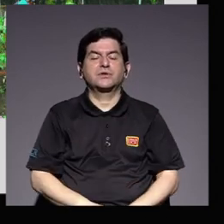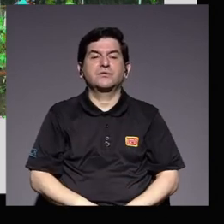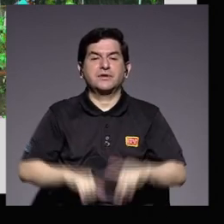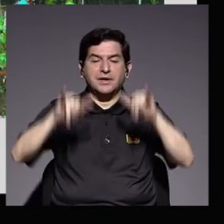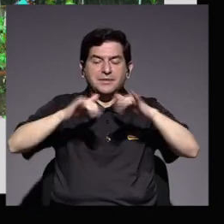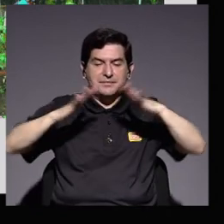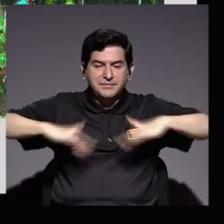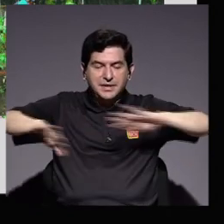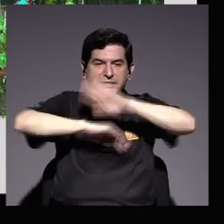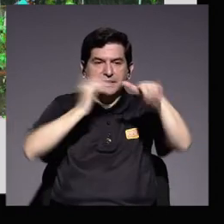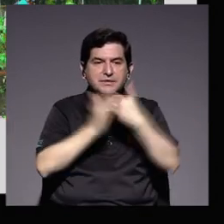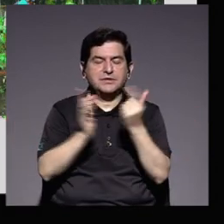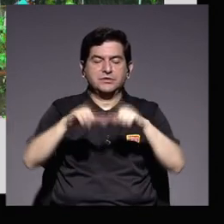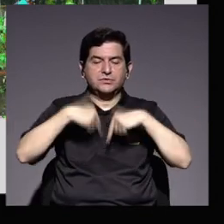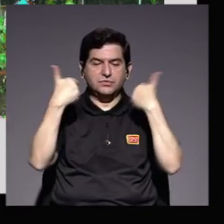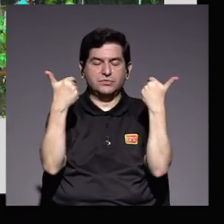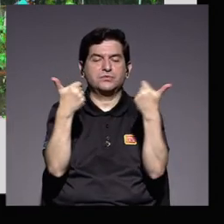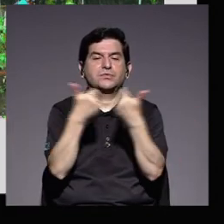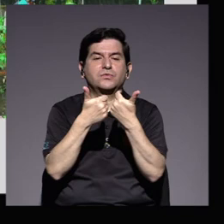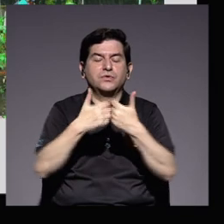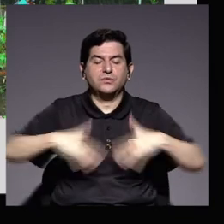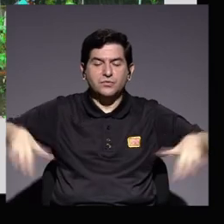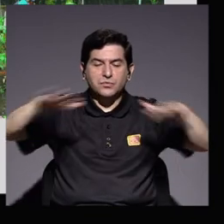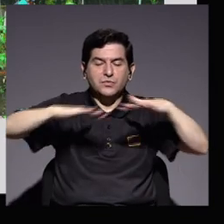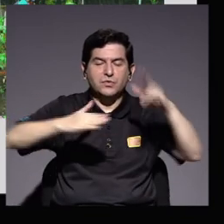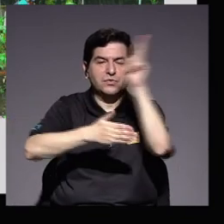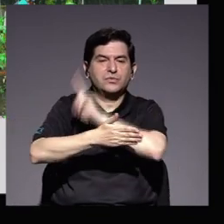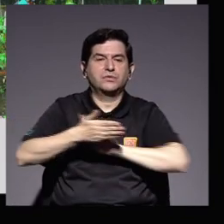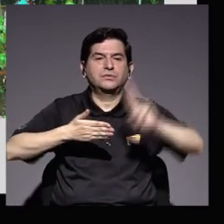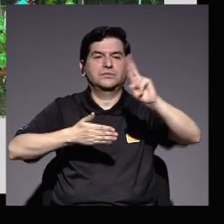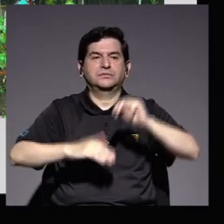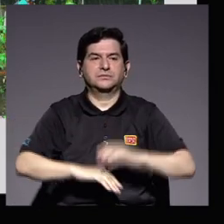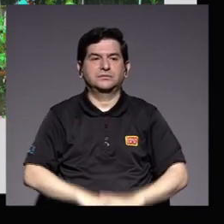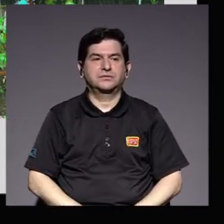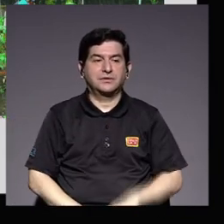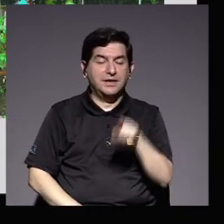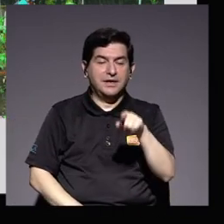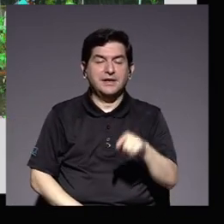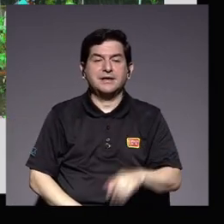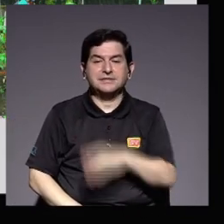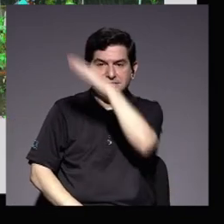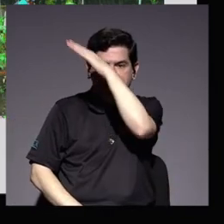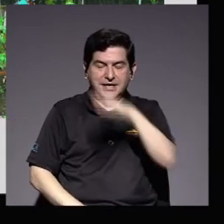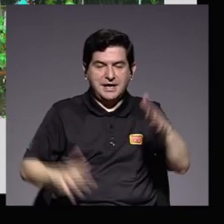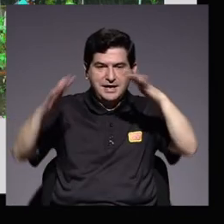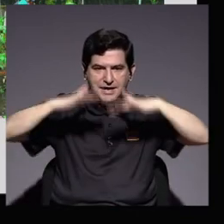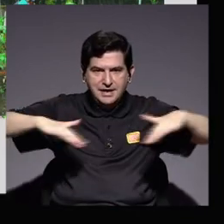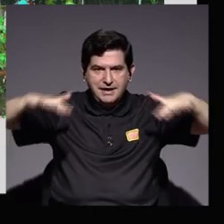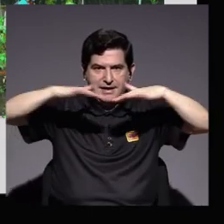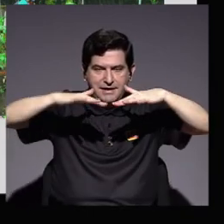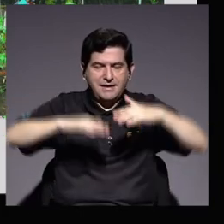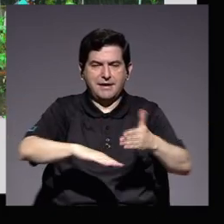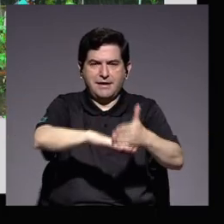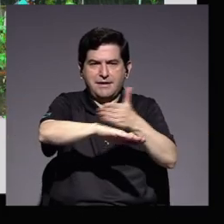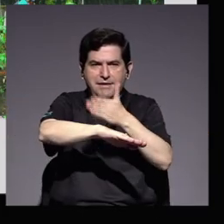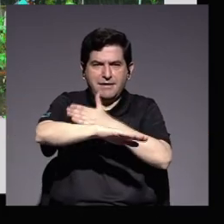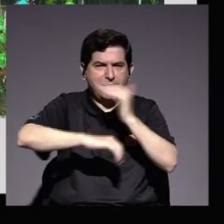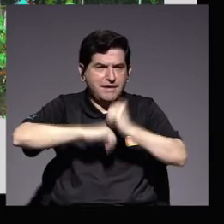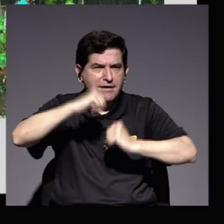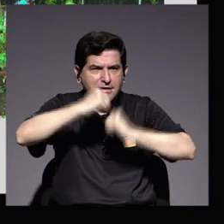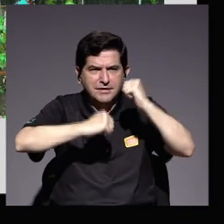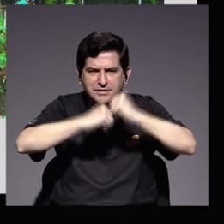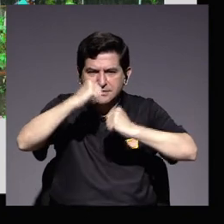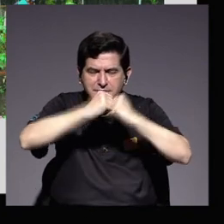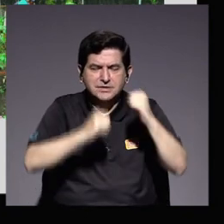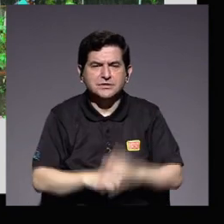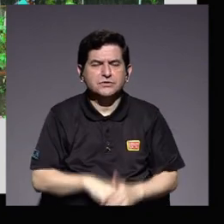ambiental de todo el conjunto universitario en este eje ambiental en el sector del crecimiento de la infraestructura